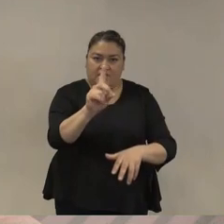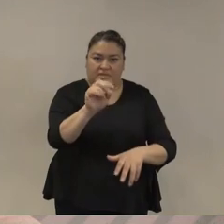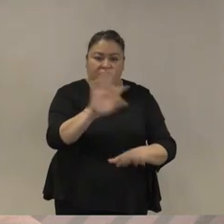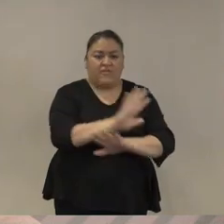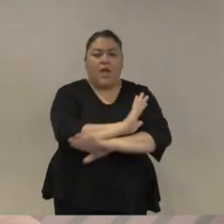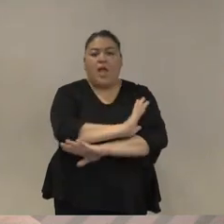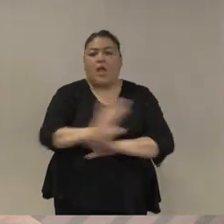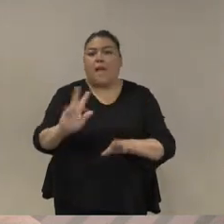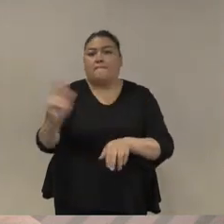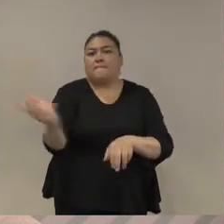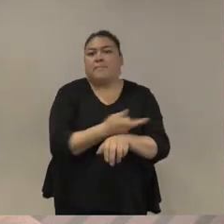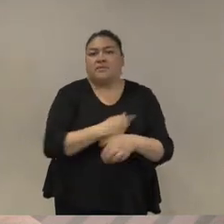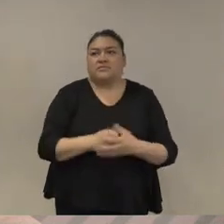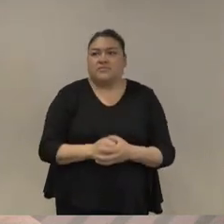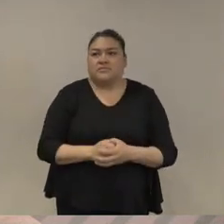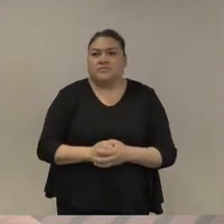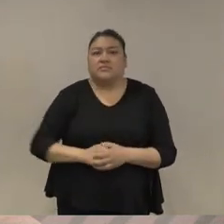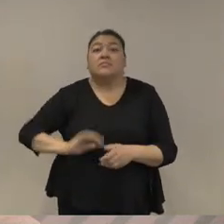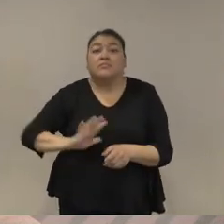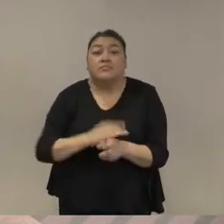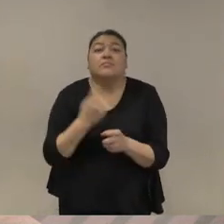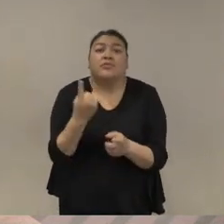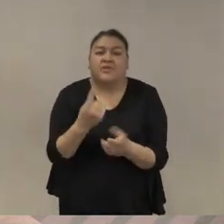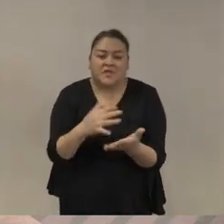pues porque nadie lee sus reportes